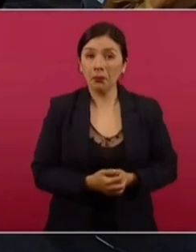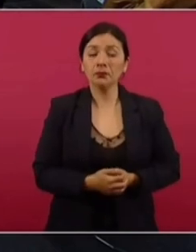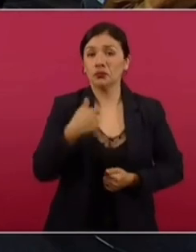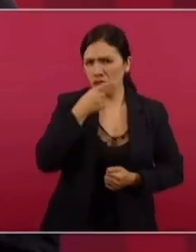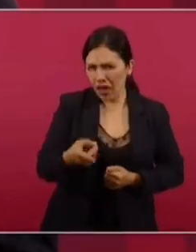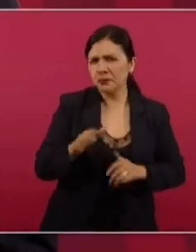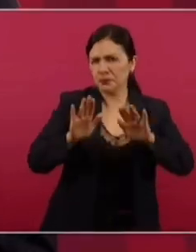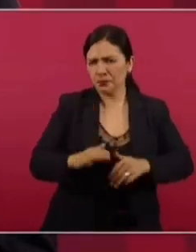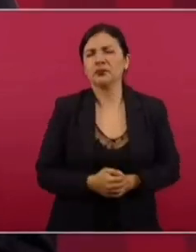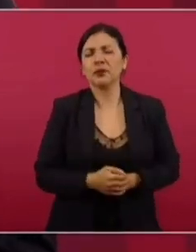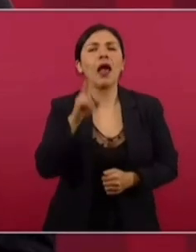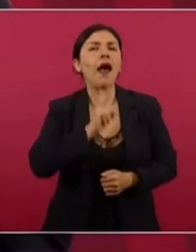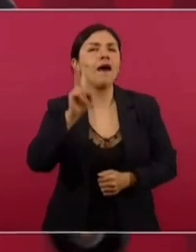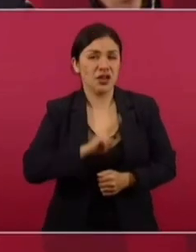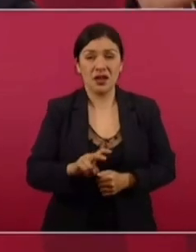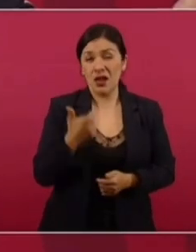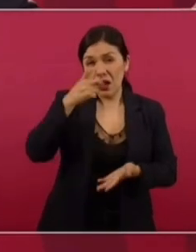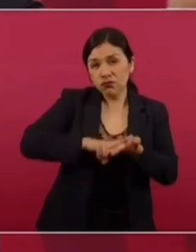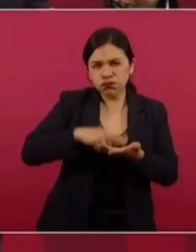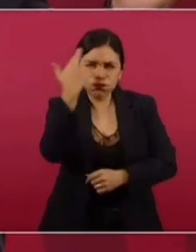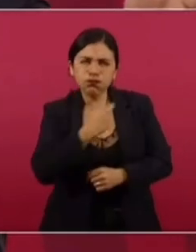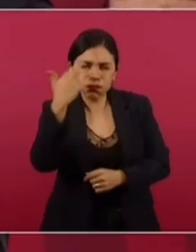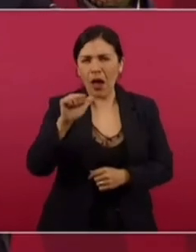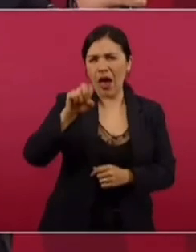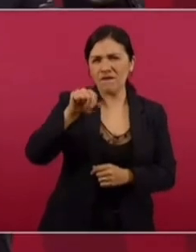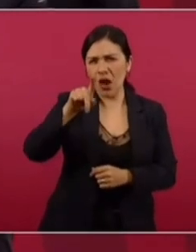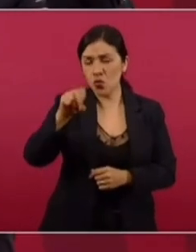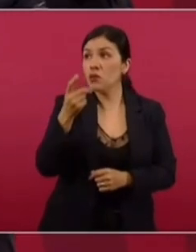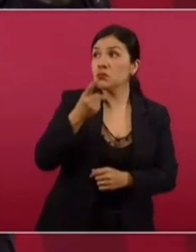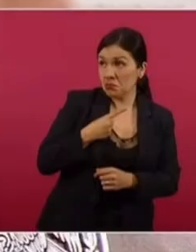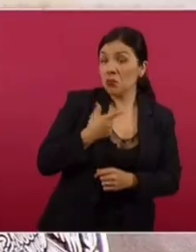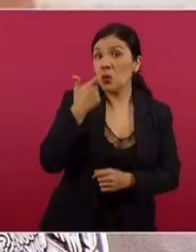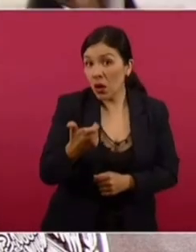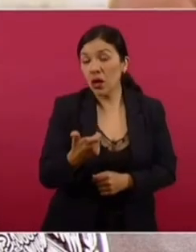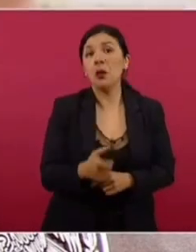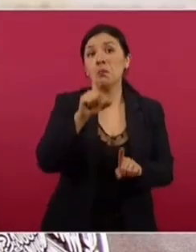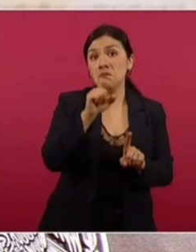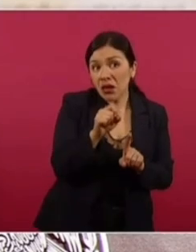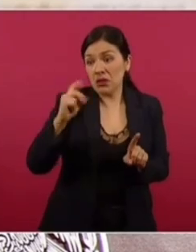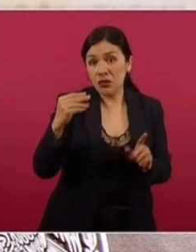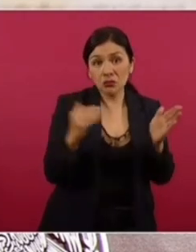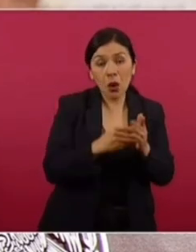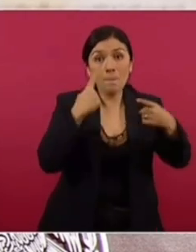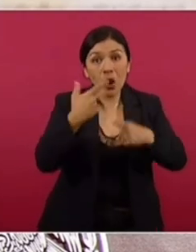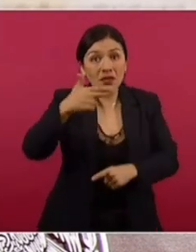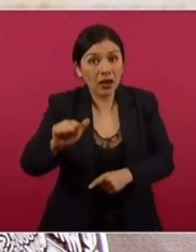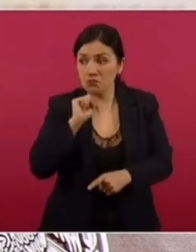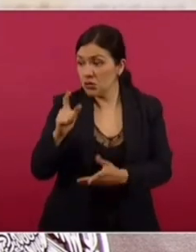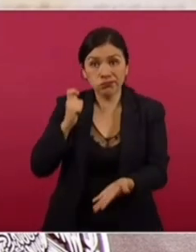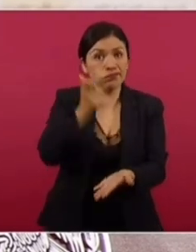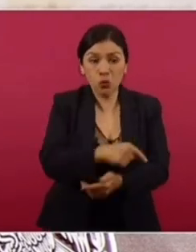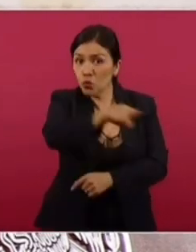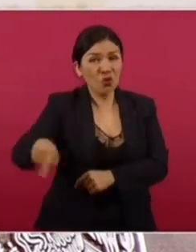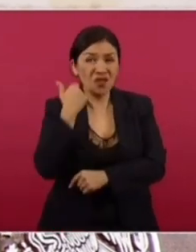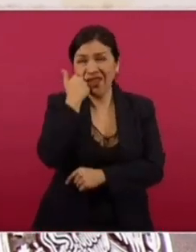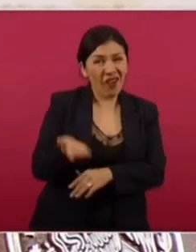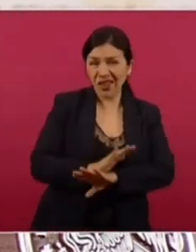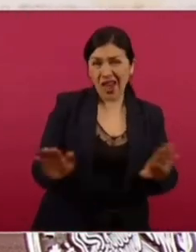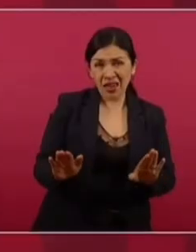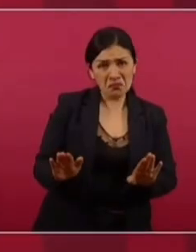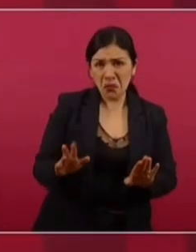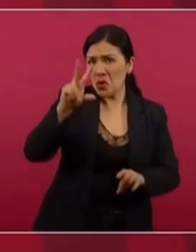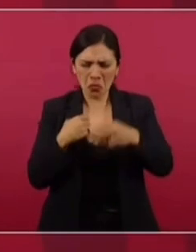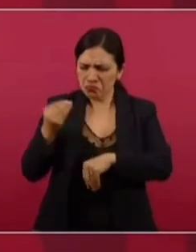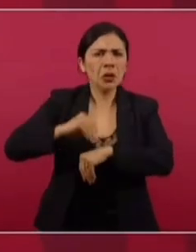si el avalúo nos dice que cuesta 20, 22, 25 mil pesos por hectárea, eso es lo que se les va a dar. Y si ustedes no quieren y no va a haber